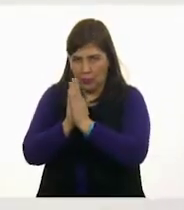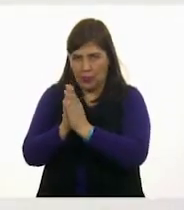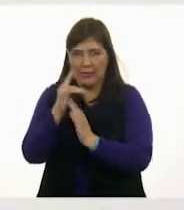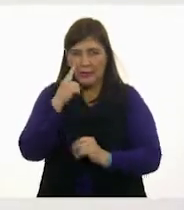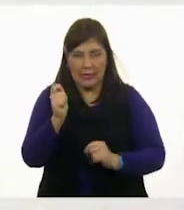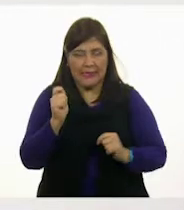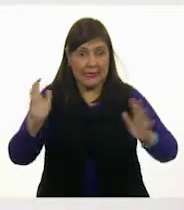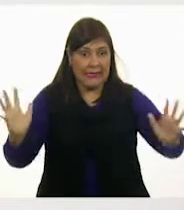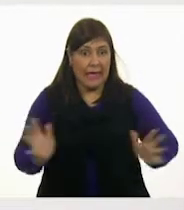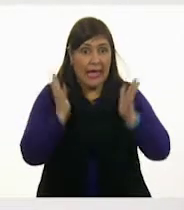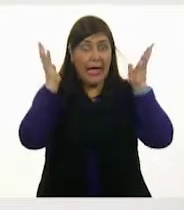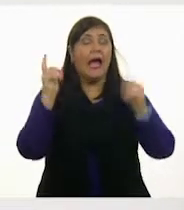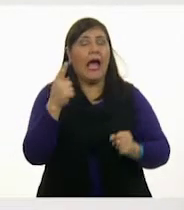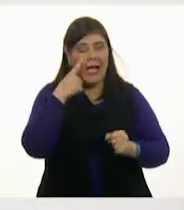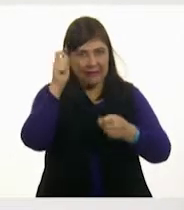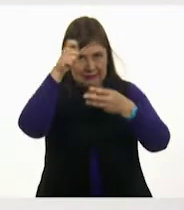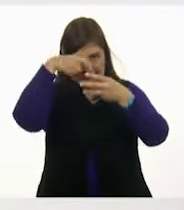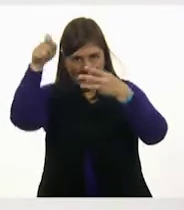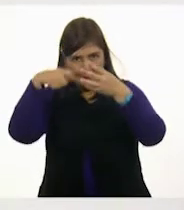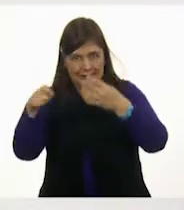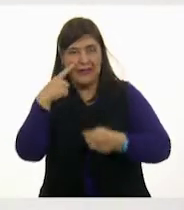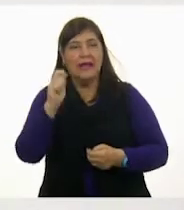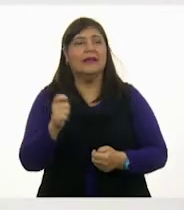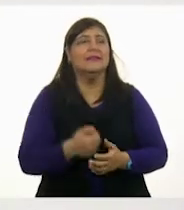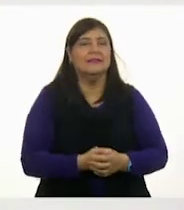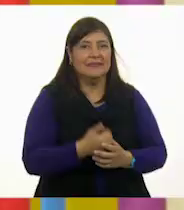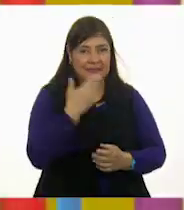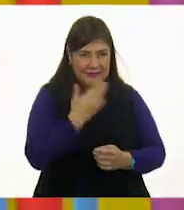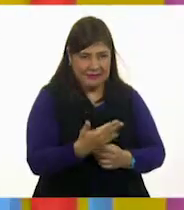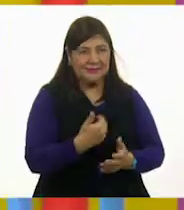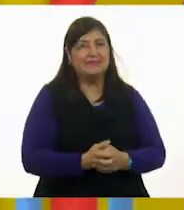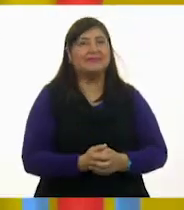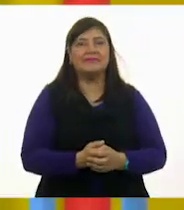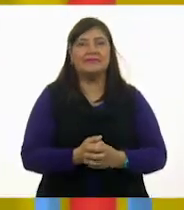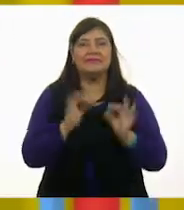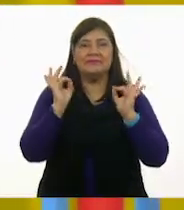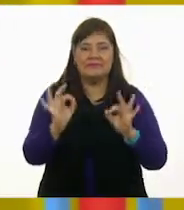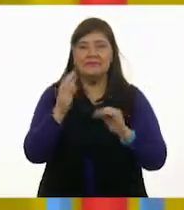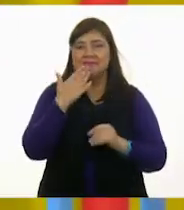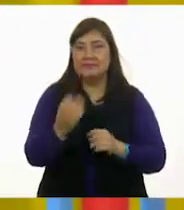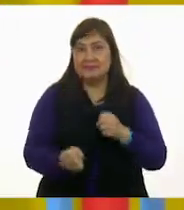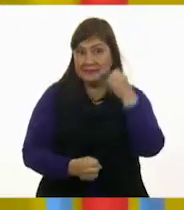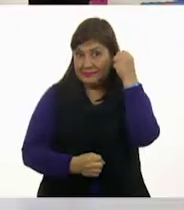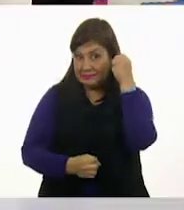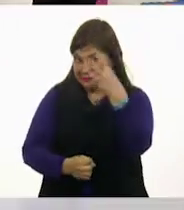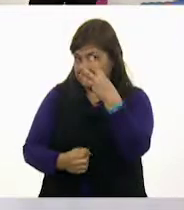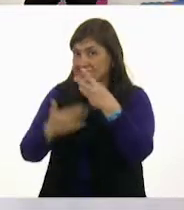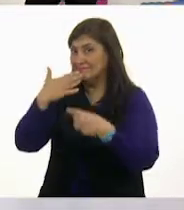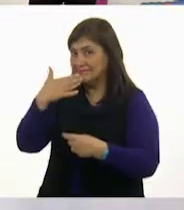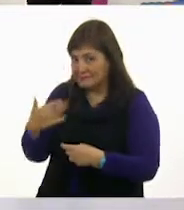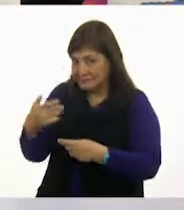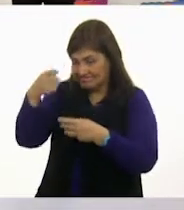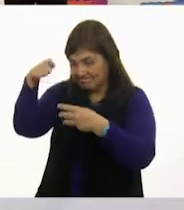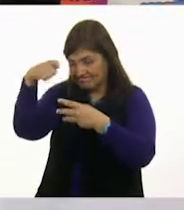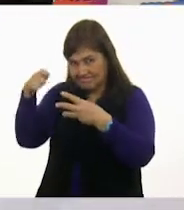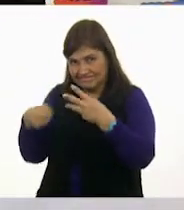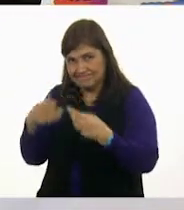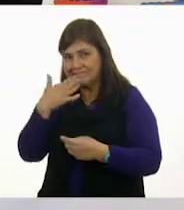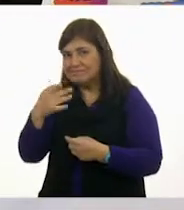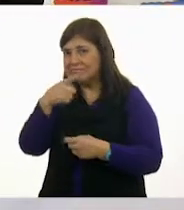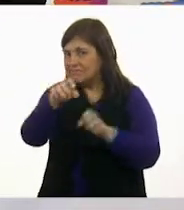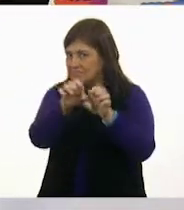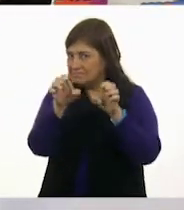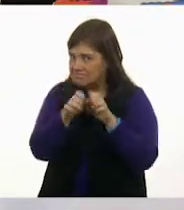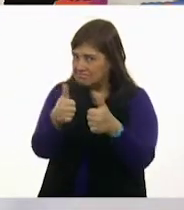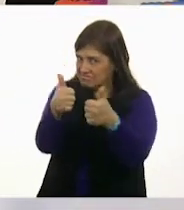Pon la palomita, que tiene que estar ahí. ¡Muy bien! Perfecto. Llevan tres. Tres buenas. Equipo. Son grandes, equipo.